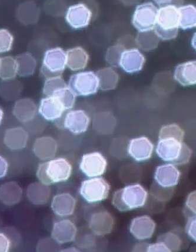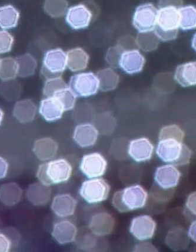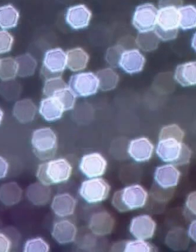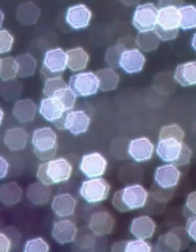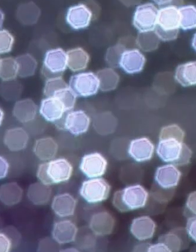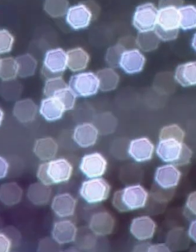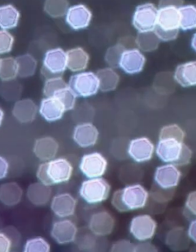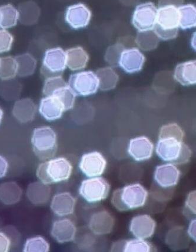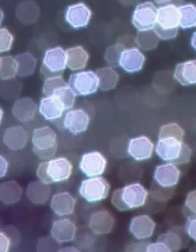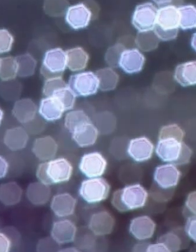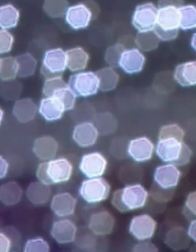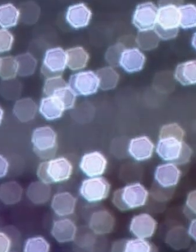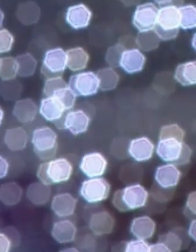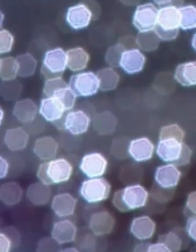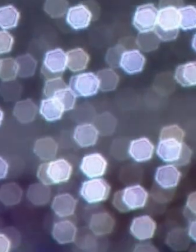¡Gracias! ¡Gracias!